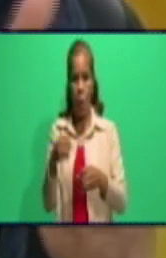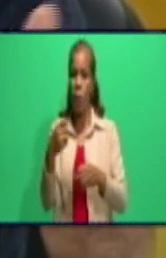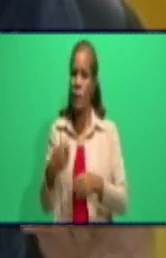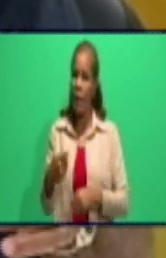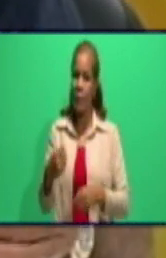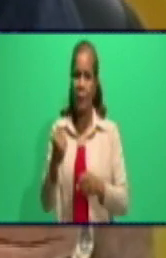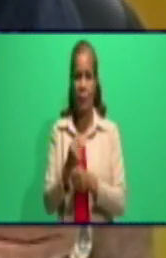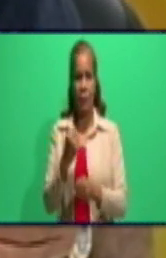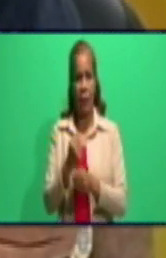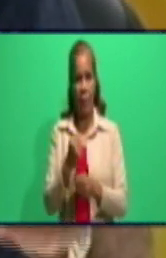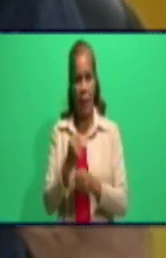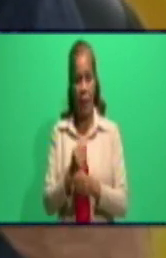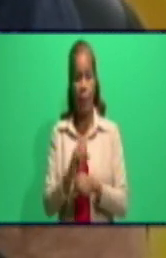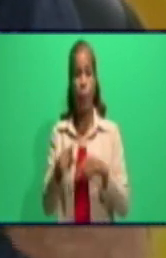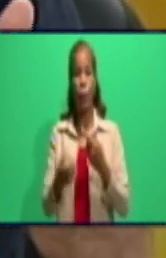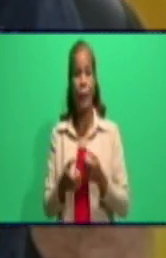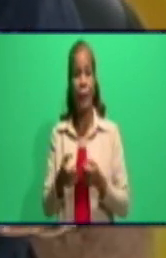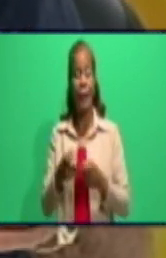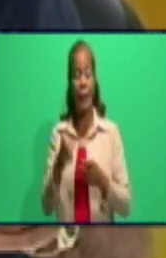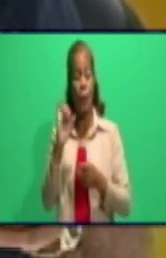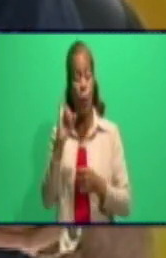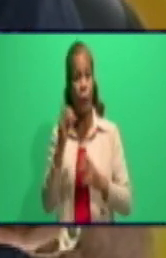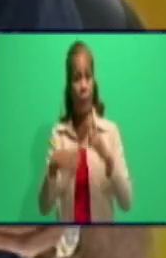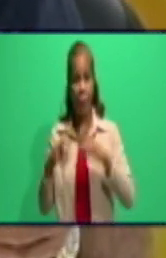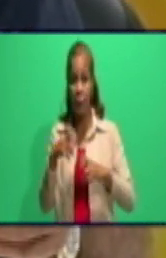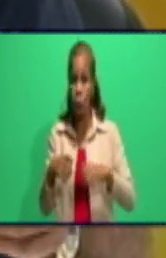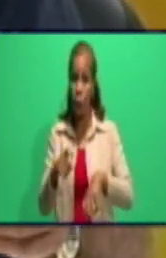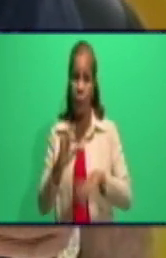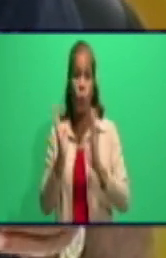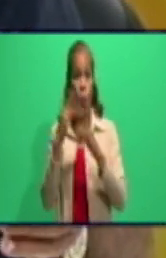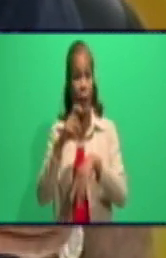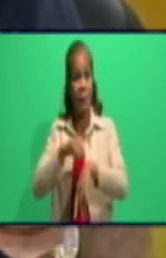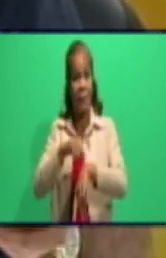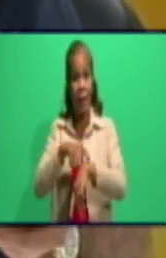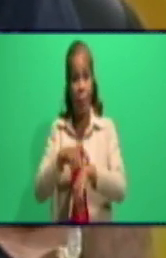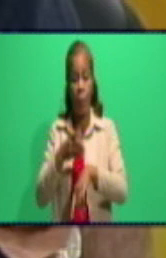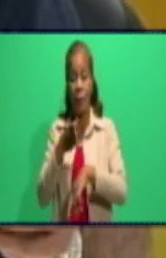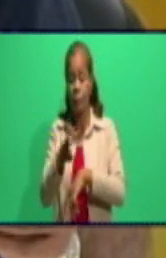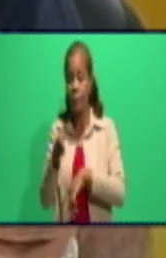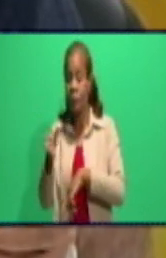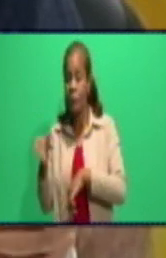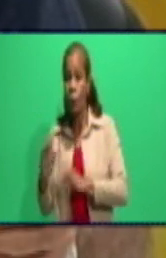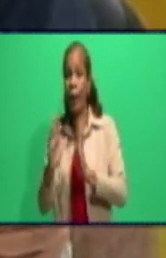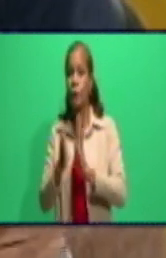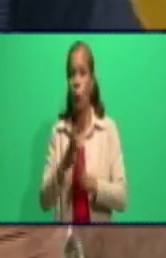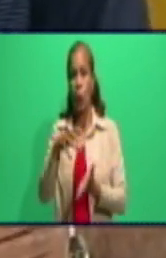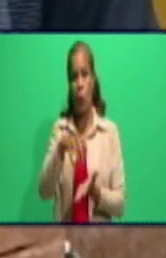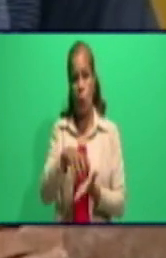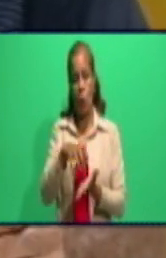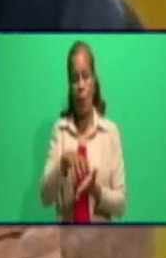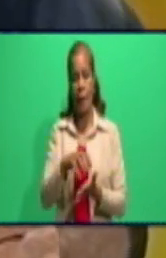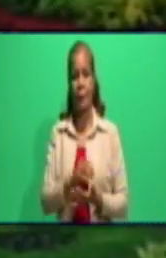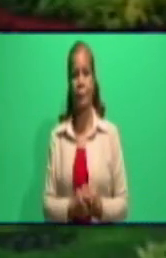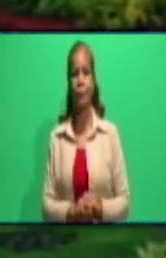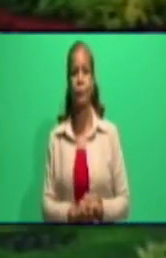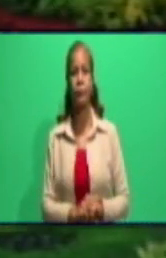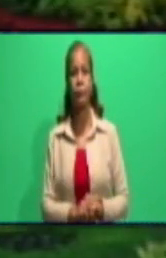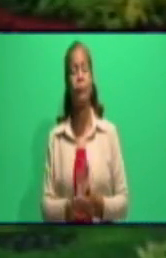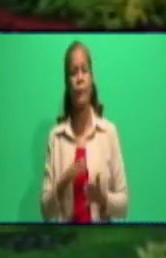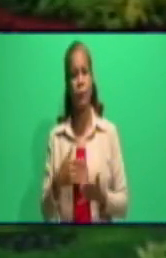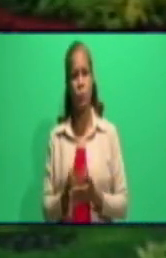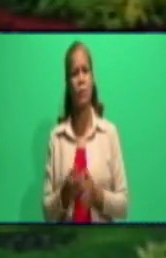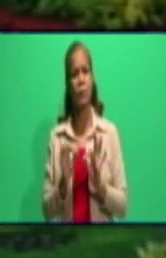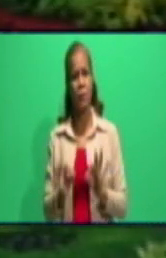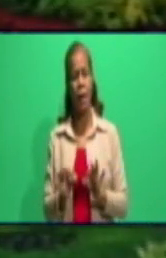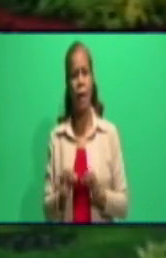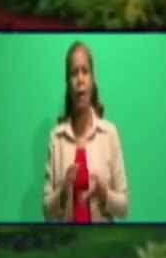da para estar en todo el lugar al mismo tiempo, pero como se aprecia, siguen existiendo violaciones que afectan hoy a nuestro pueblo. Héctor, por último, ya antes